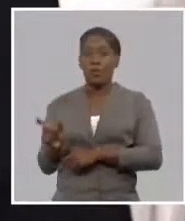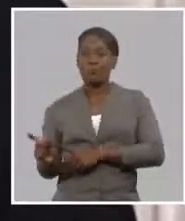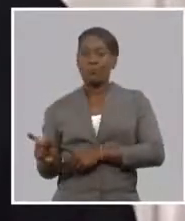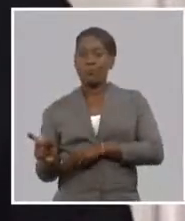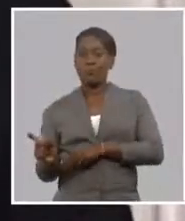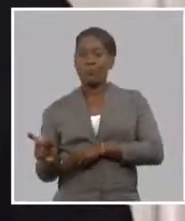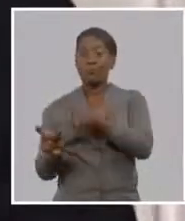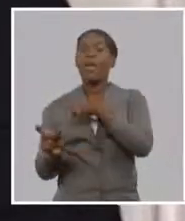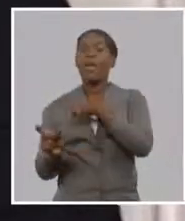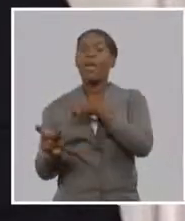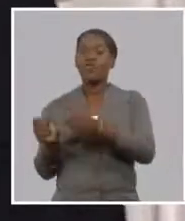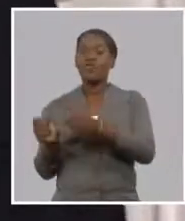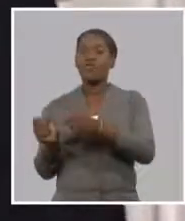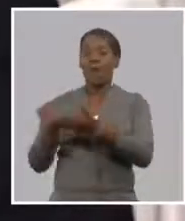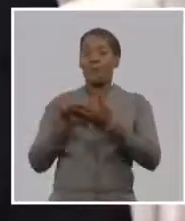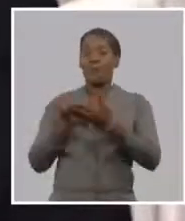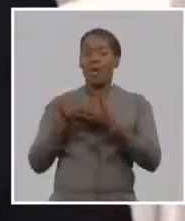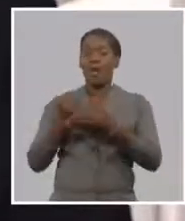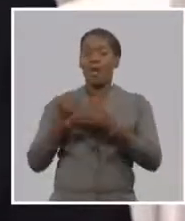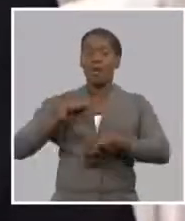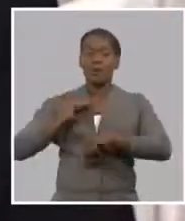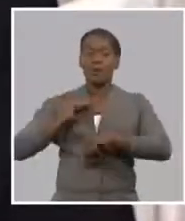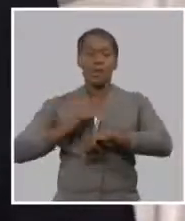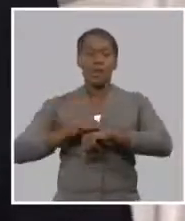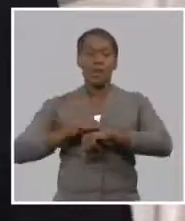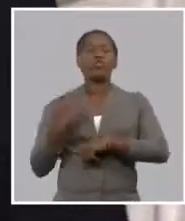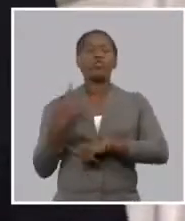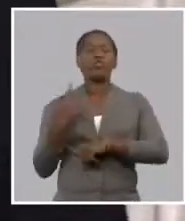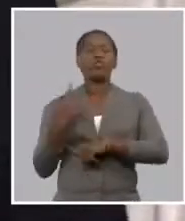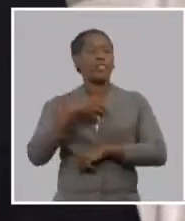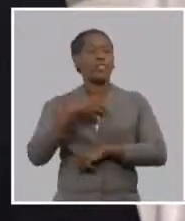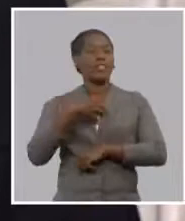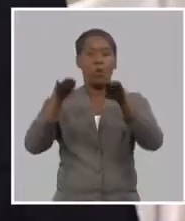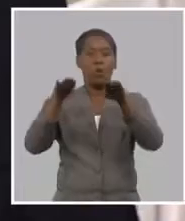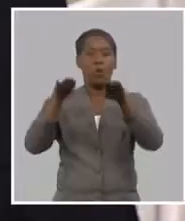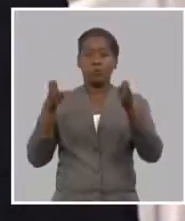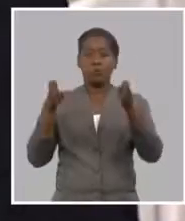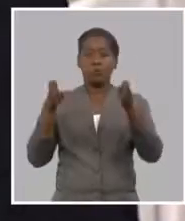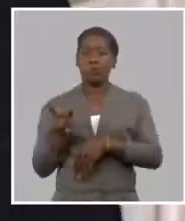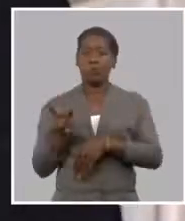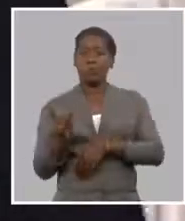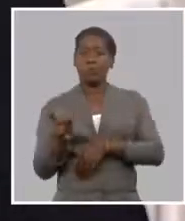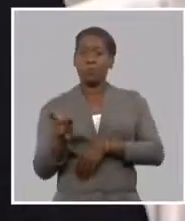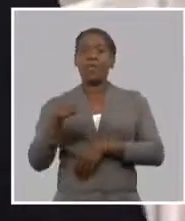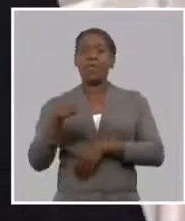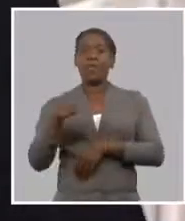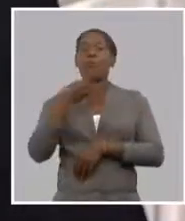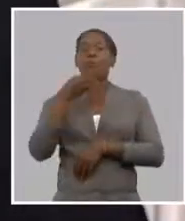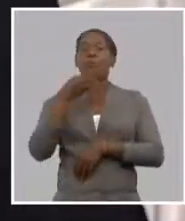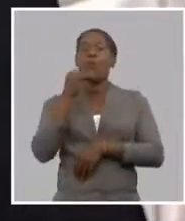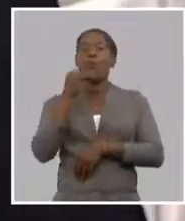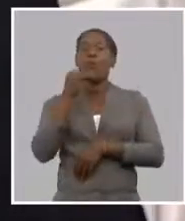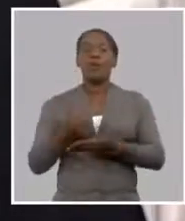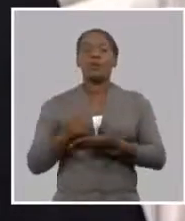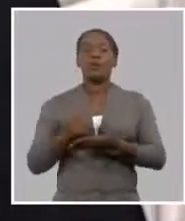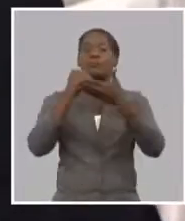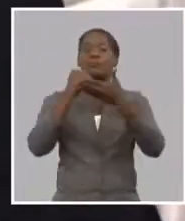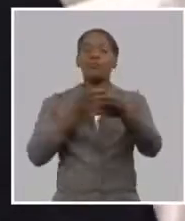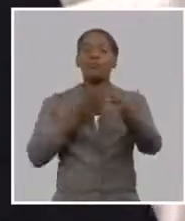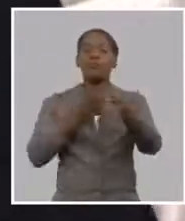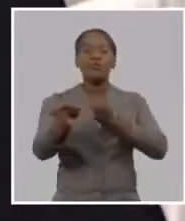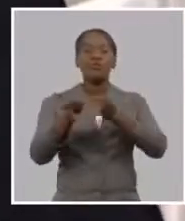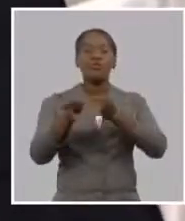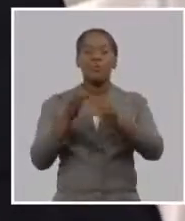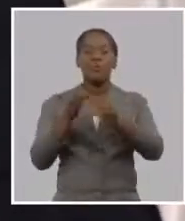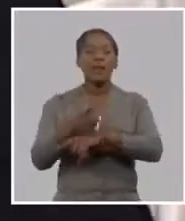productoras que tienen condiciones ya nosotros tenemos 404 unidades productoras con el virtual bandez tenemos que identificarlas tratar de que vayan a